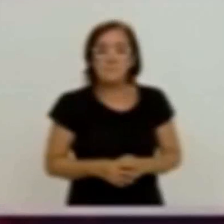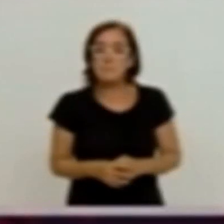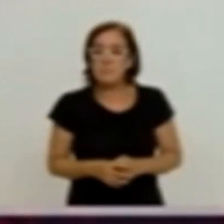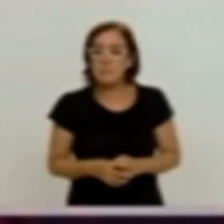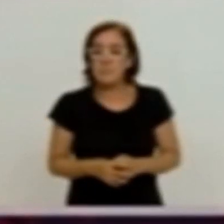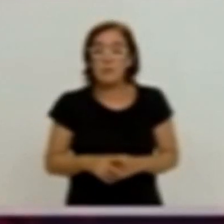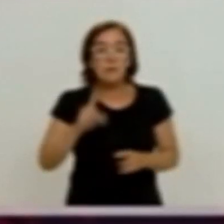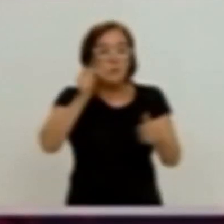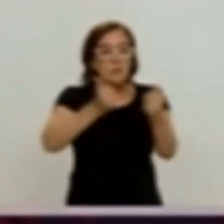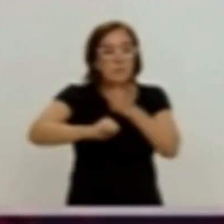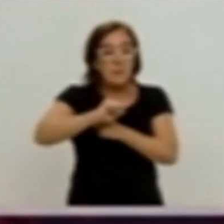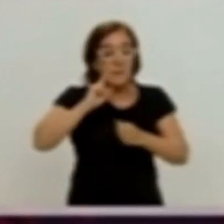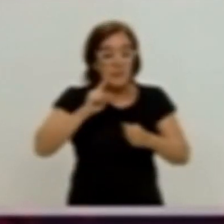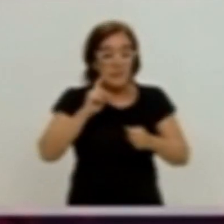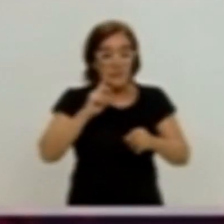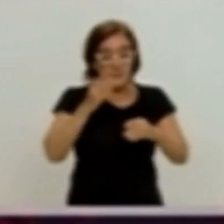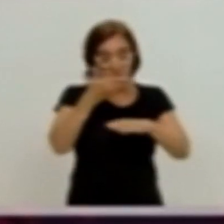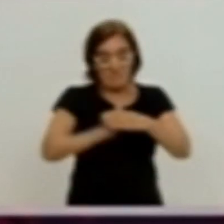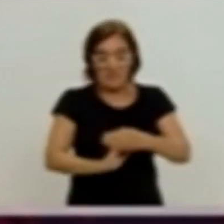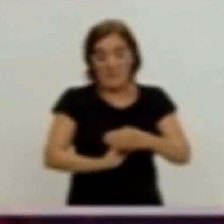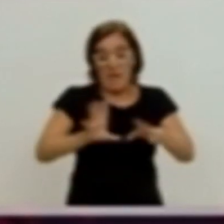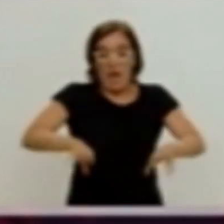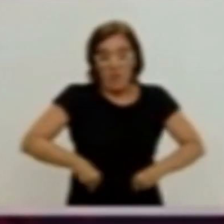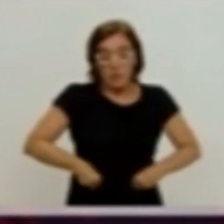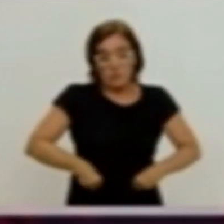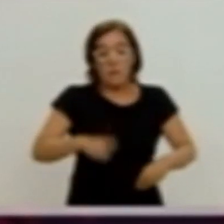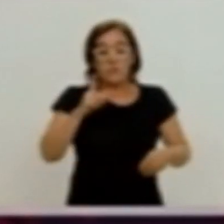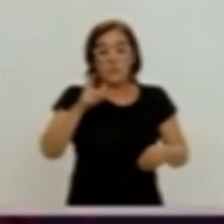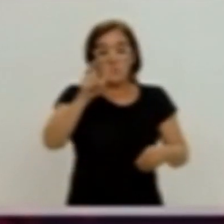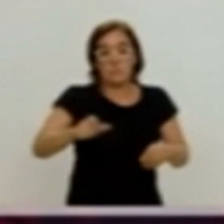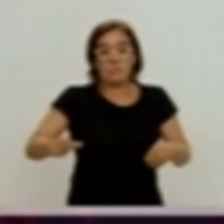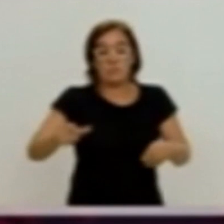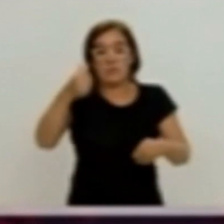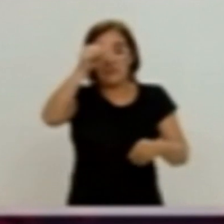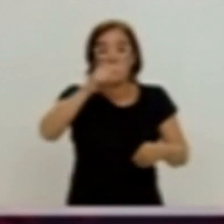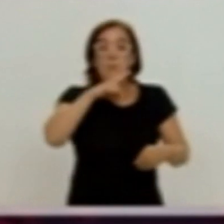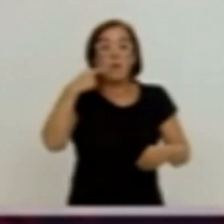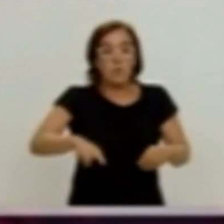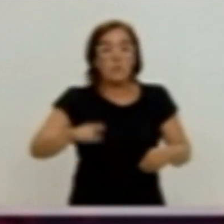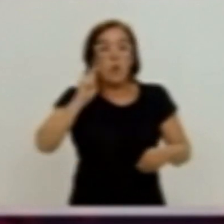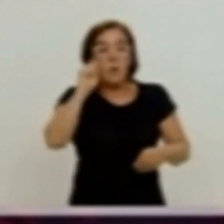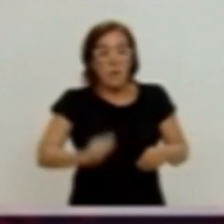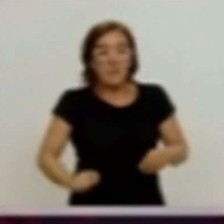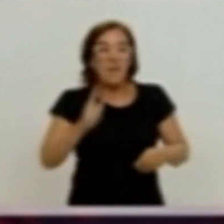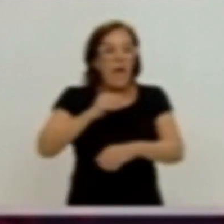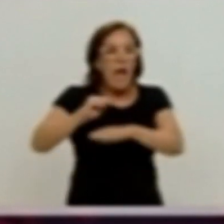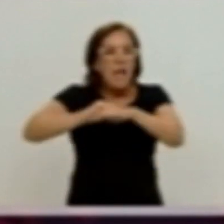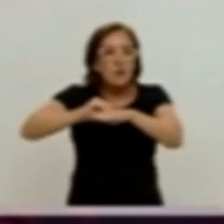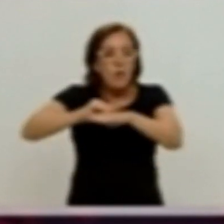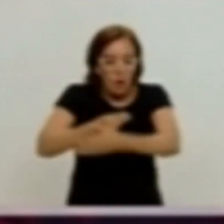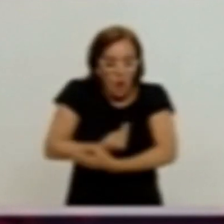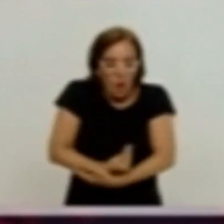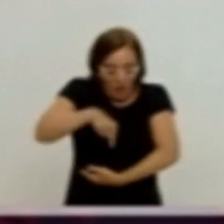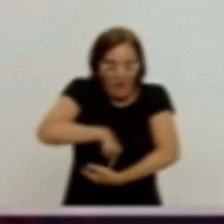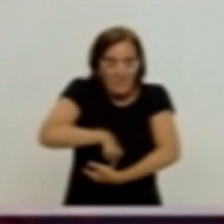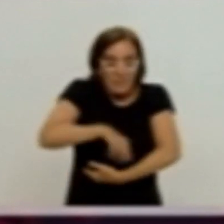Pionero en España revela que la mitad de los niños adoptados en Rusia y Ucrania sufren el trastorno alcohólico fetal provocado por el consumo de alcohol